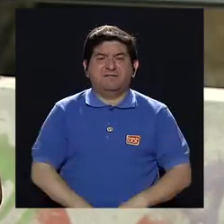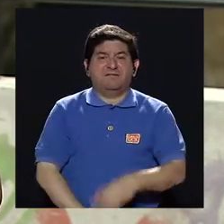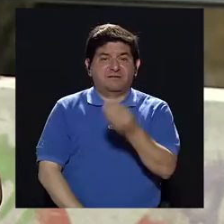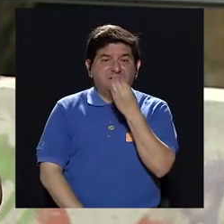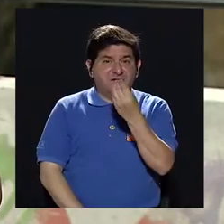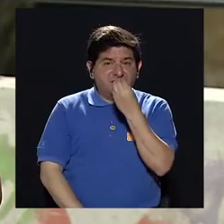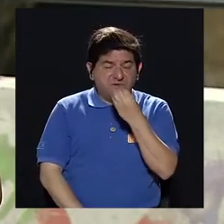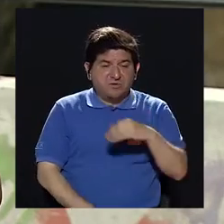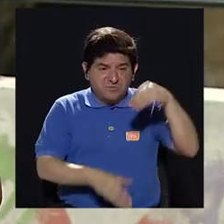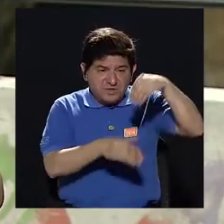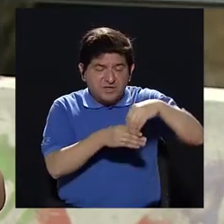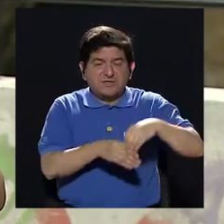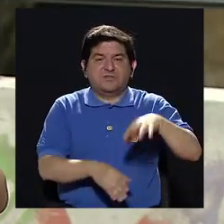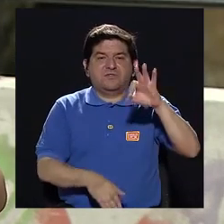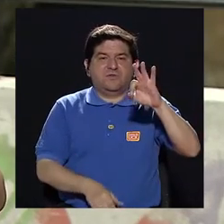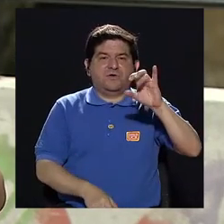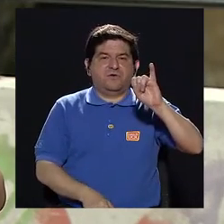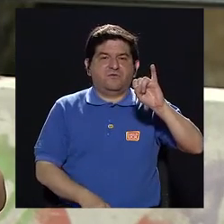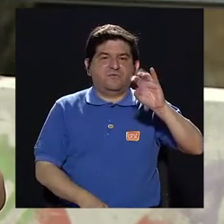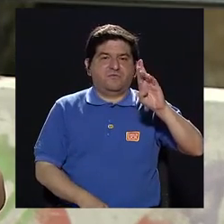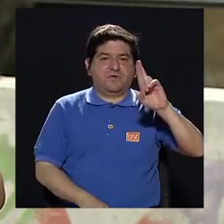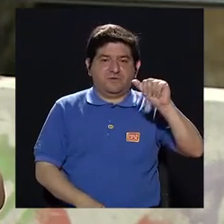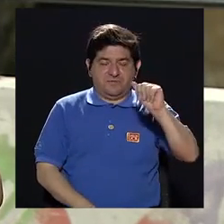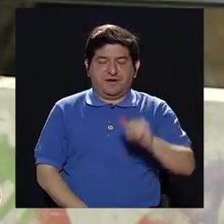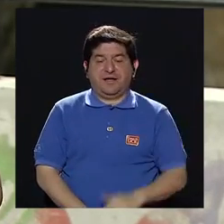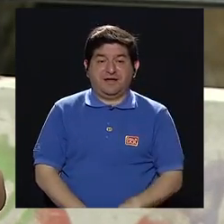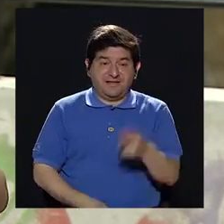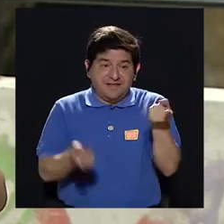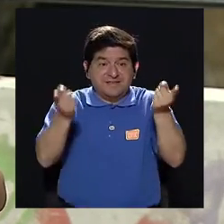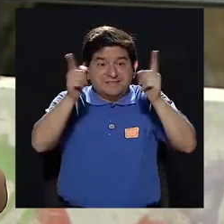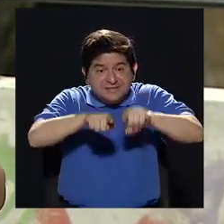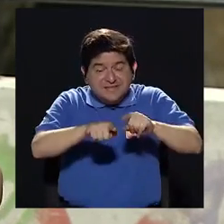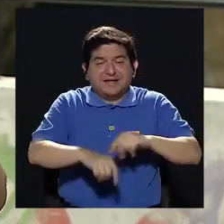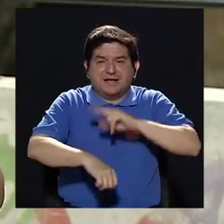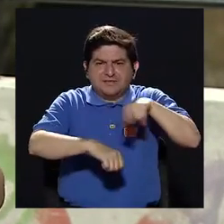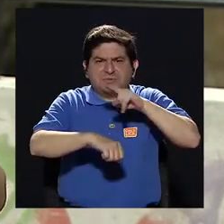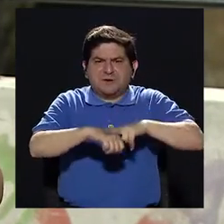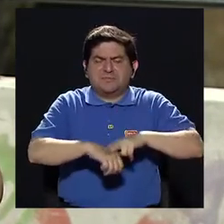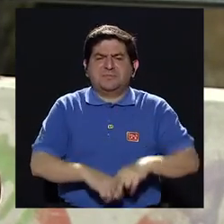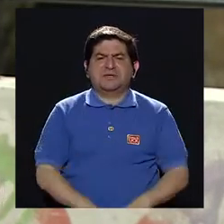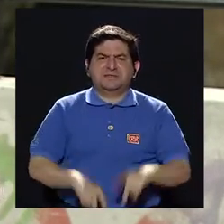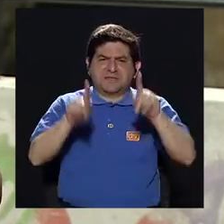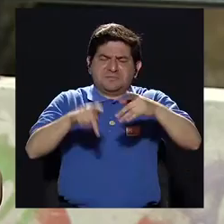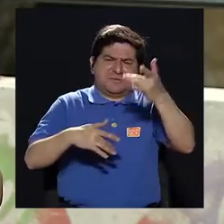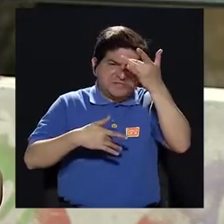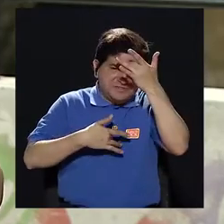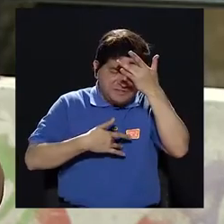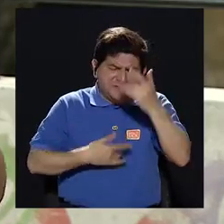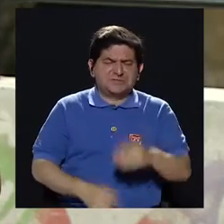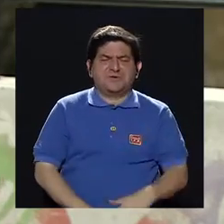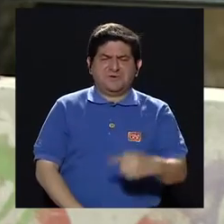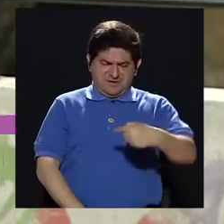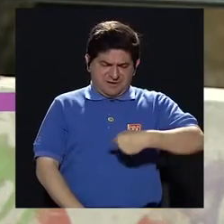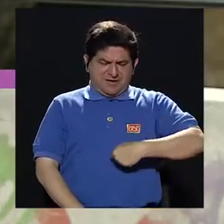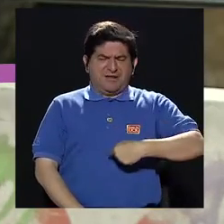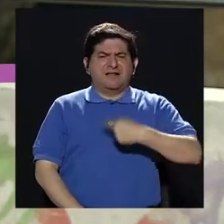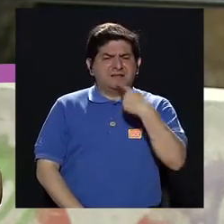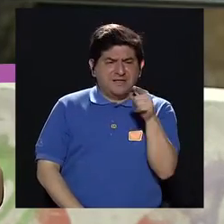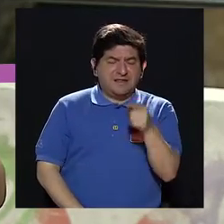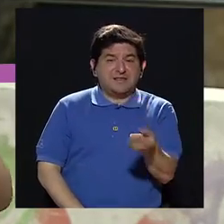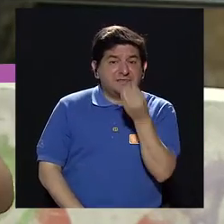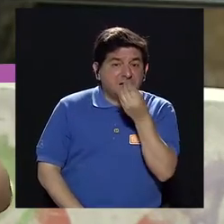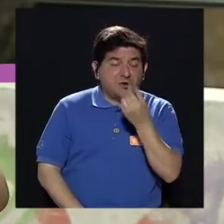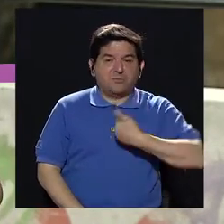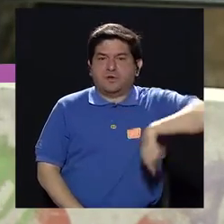La comida que contiene mucha fibra, curiosamente, ¿verdad? Cuando por lo general alguien padece el estómago le dicen, consuma más fibra.